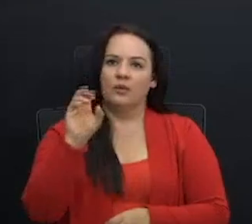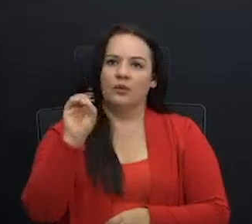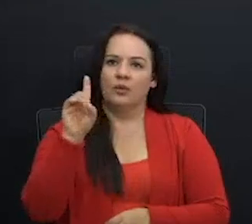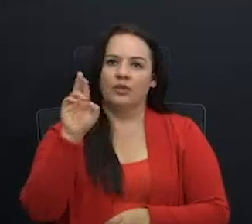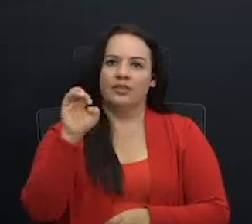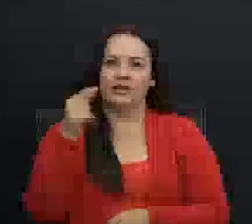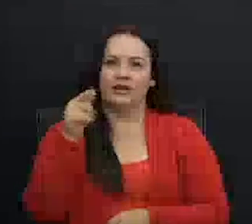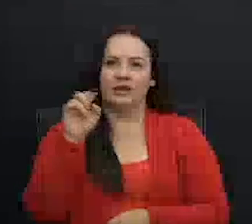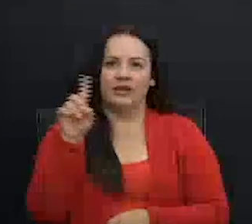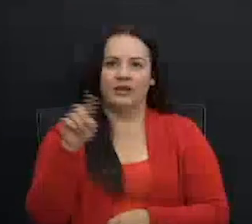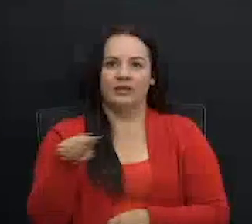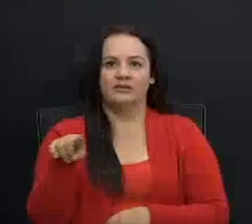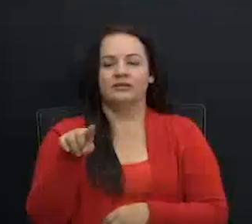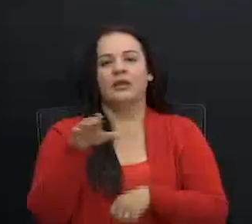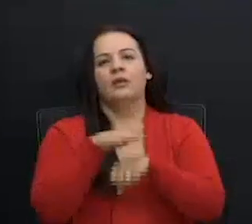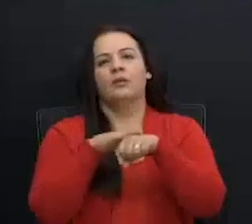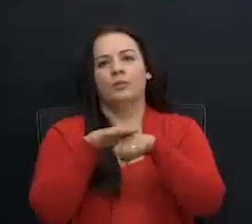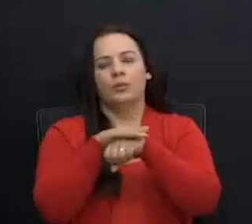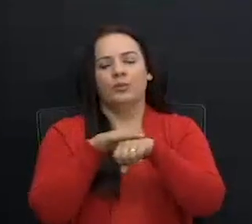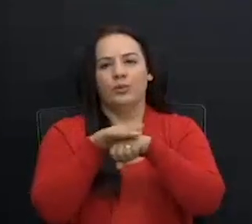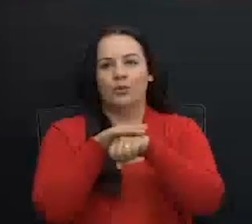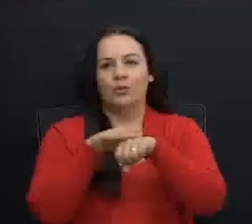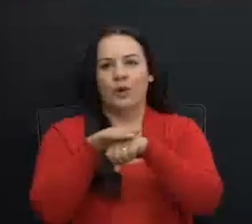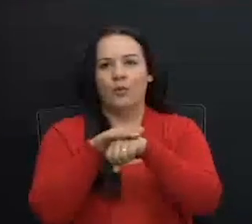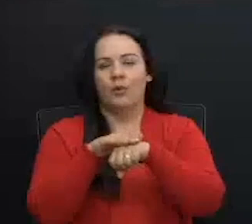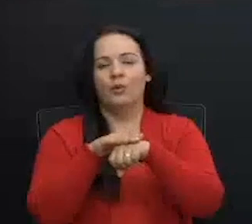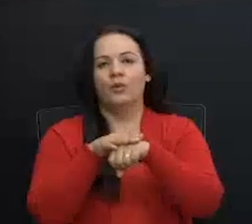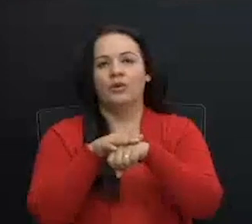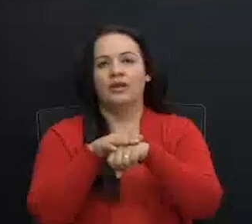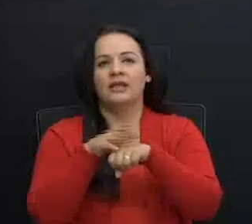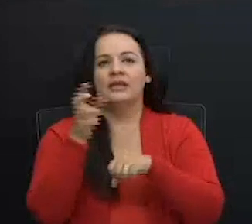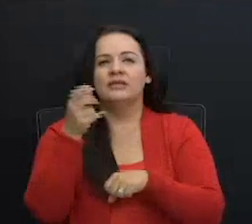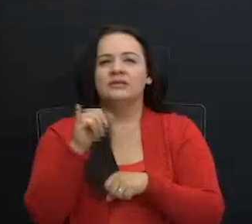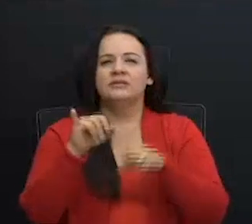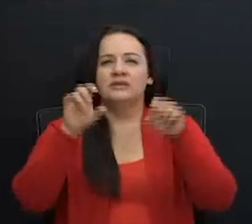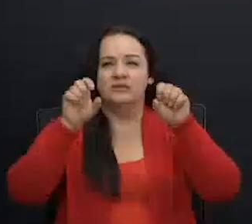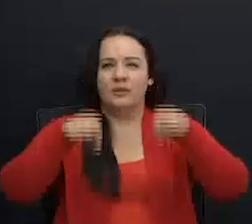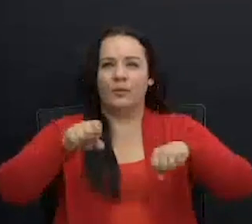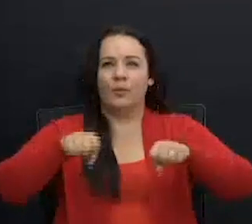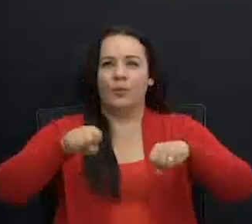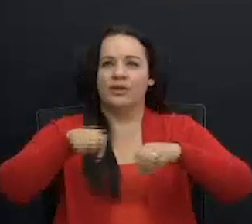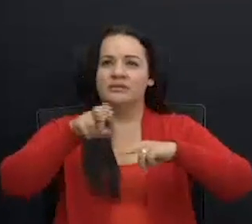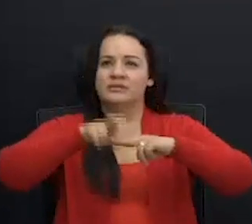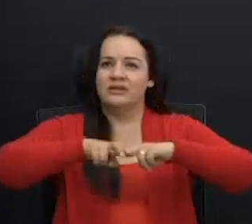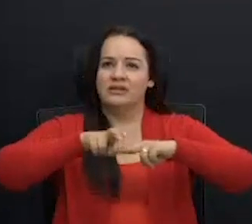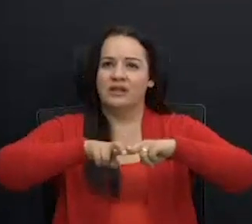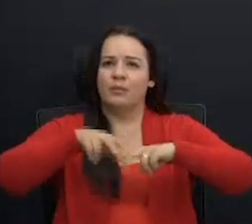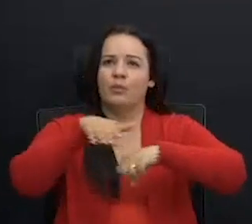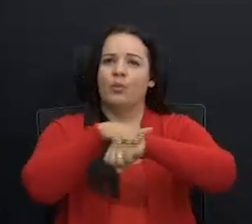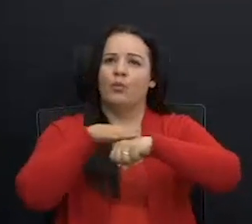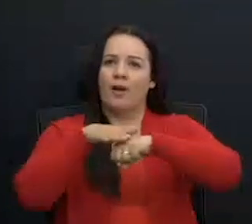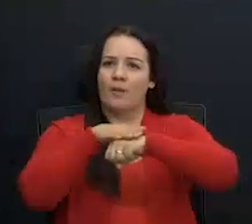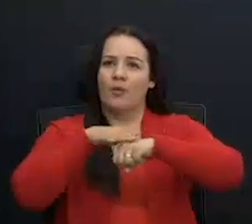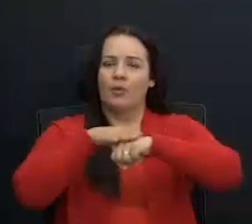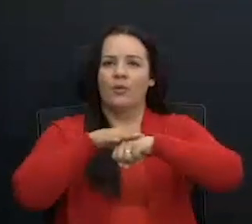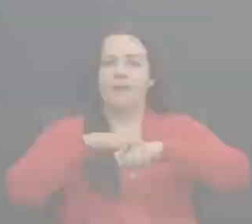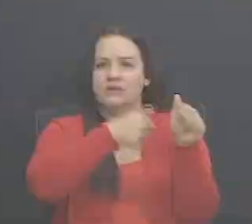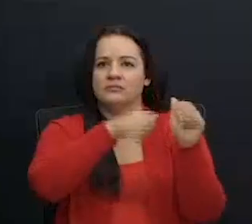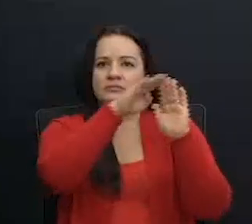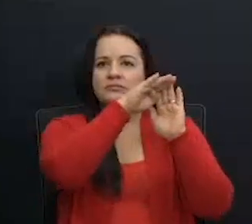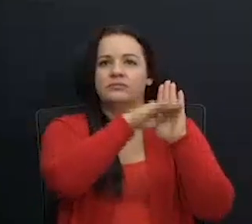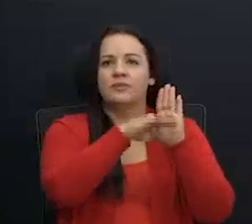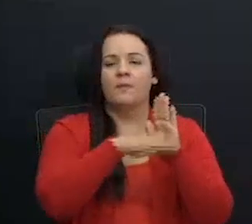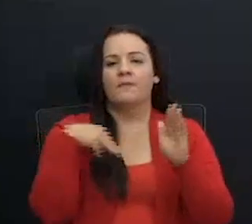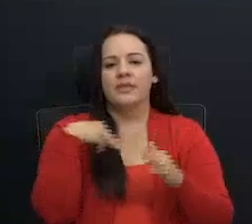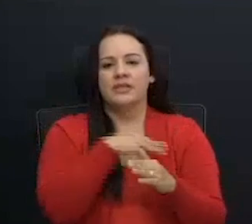Diputado Prenda Rodríguez, por favor, si se pudiera sentar, por favor, para guardar las disposiciones del Ministerio de Salud.